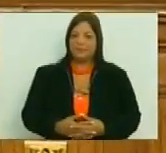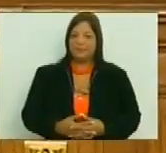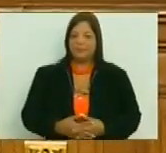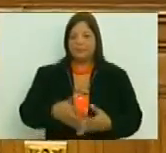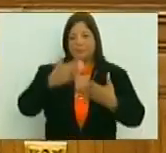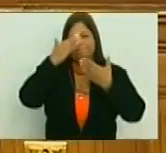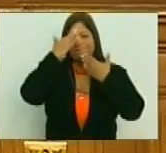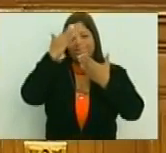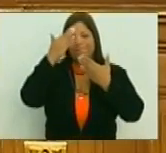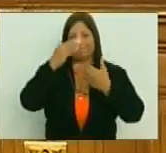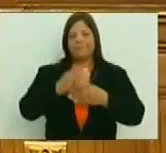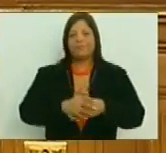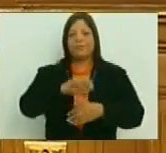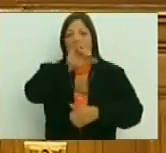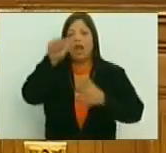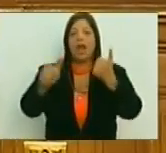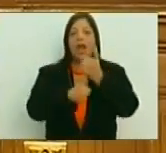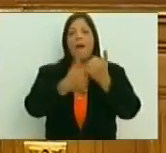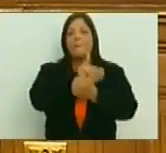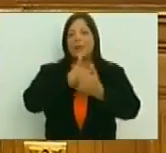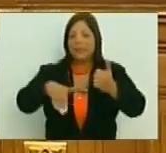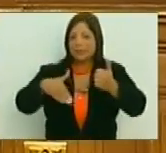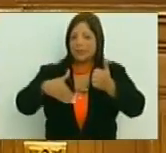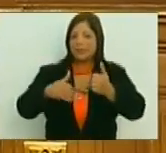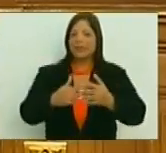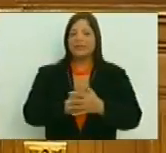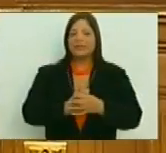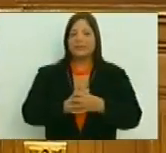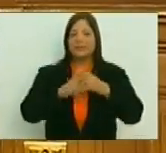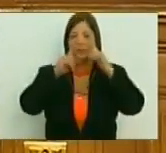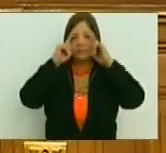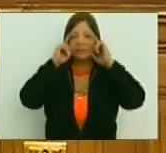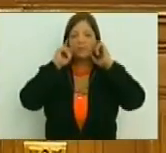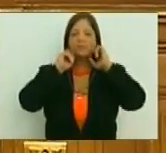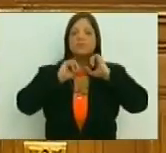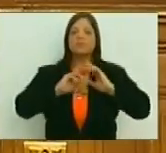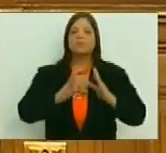Colegas vicepresidentes, en funciones de presidente,